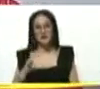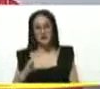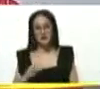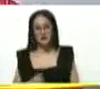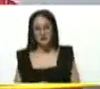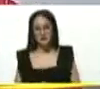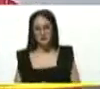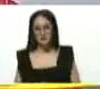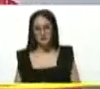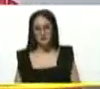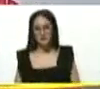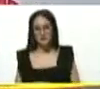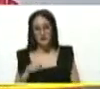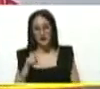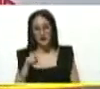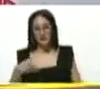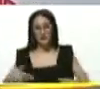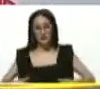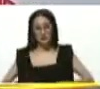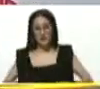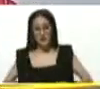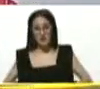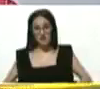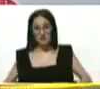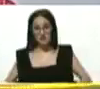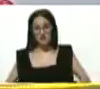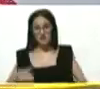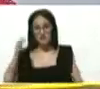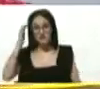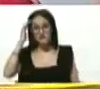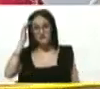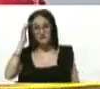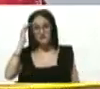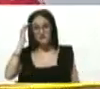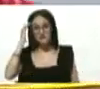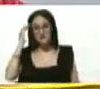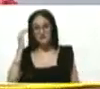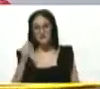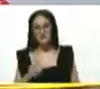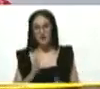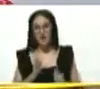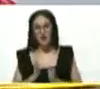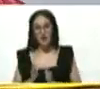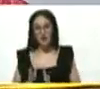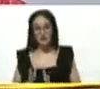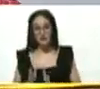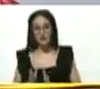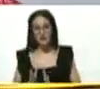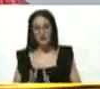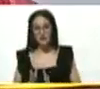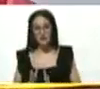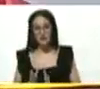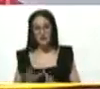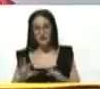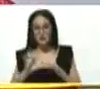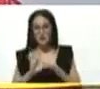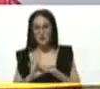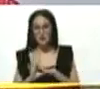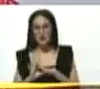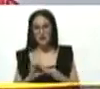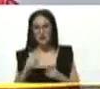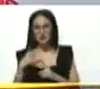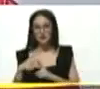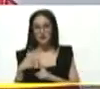ese esfuerzo, ese esfuerzo que se ha hecho de organizar, de unir, de